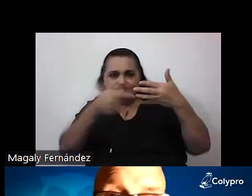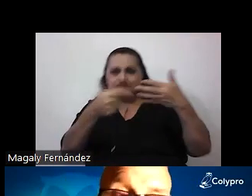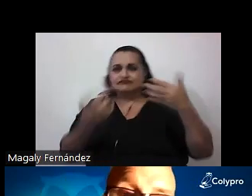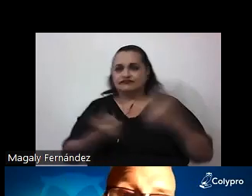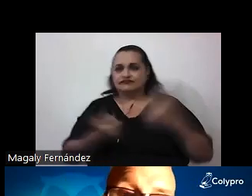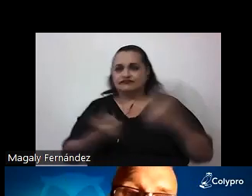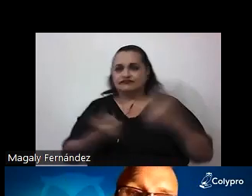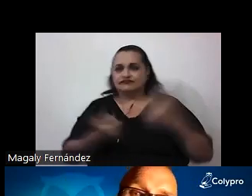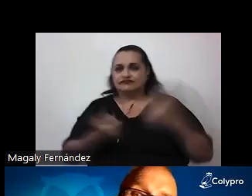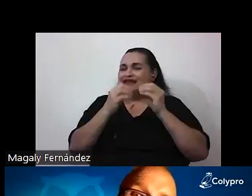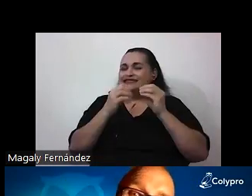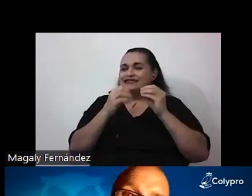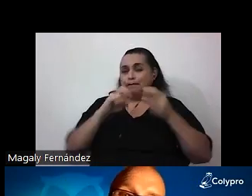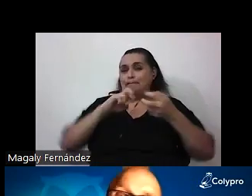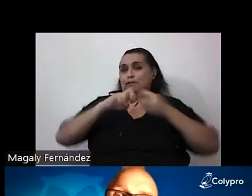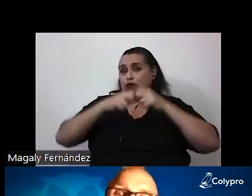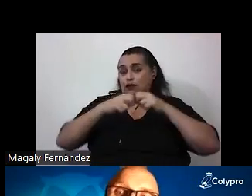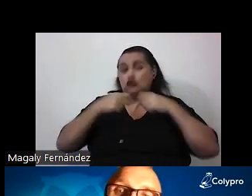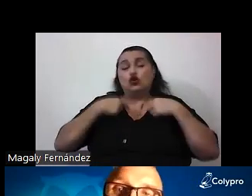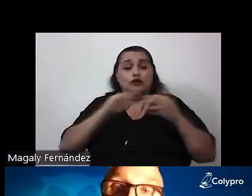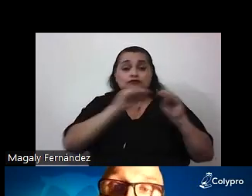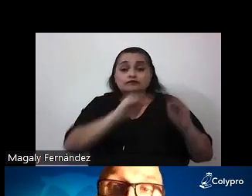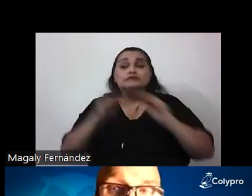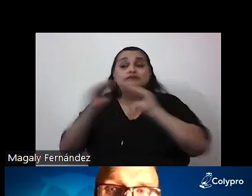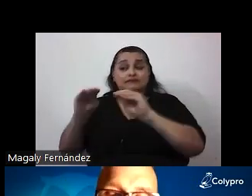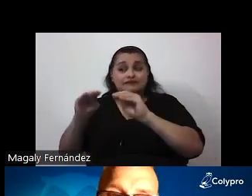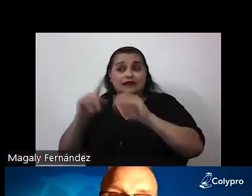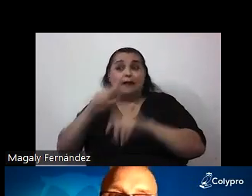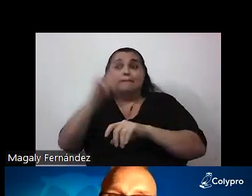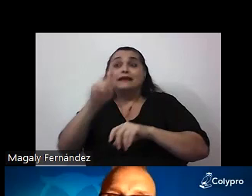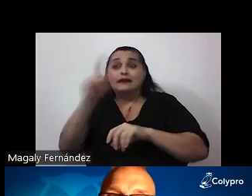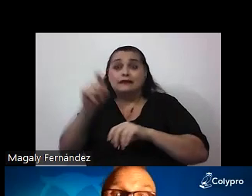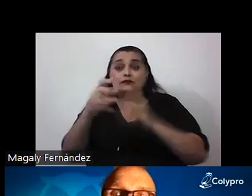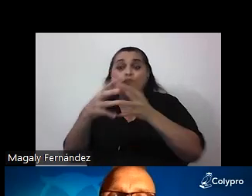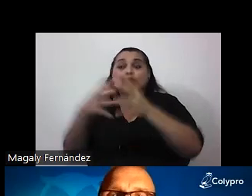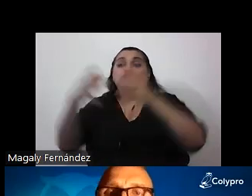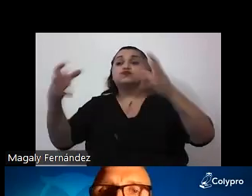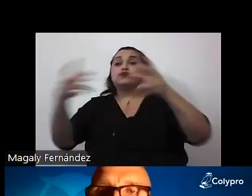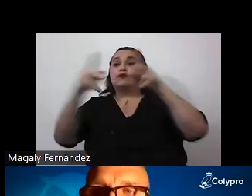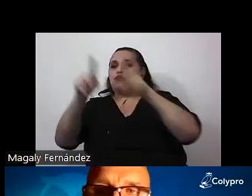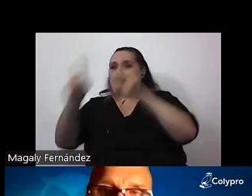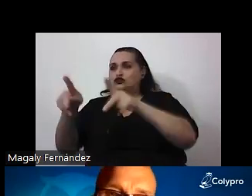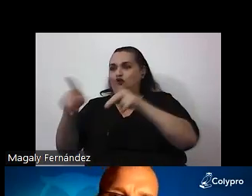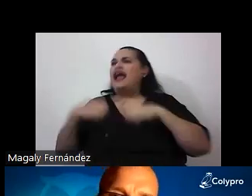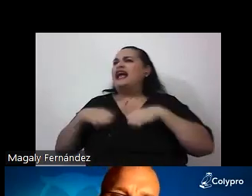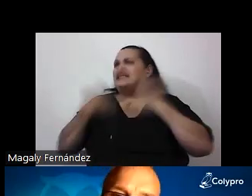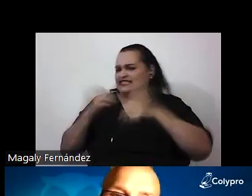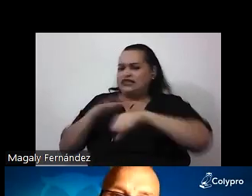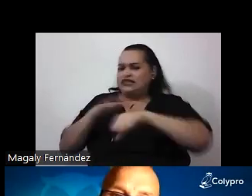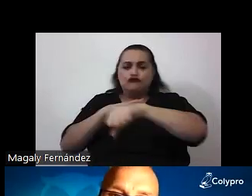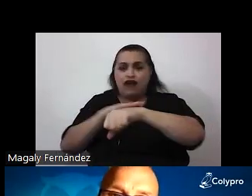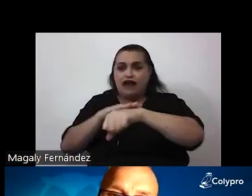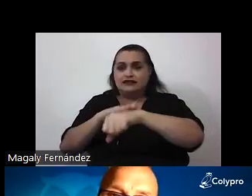polémicos oponen el asunto cuando trasladamos este tipo de preguntas a niveles poblacionales ¿Existen o no existen razas humanas?